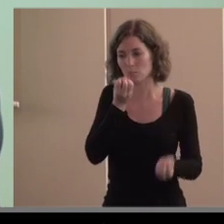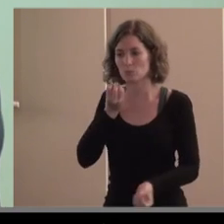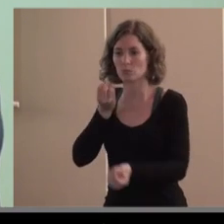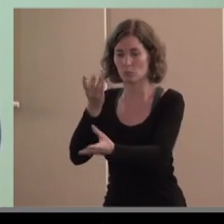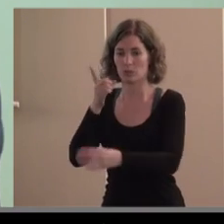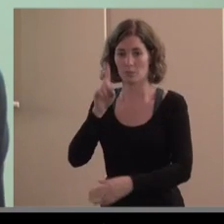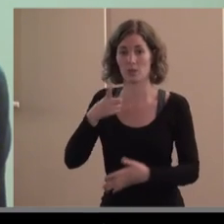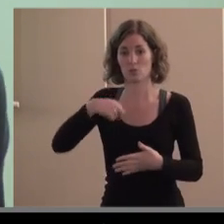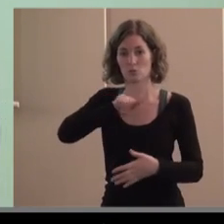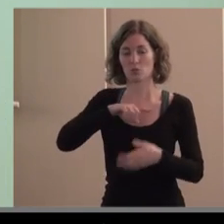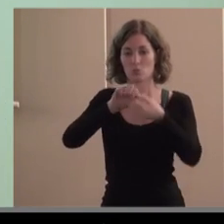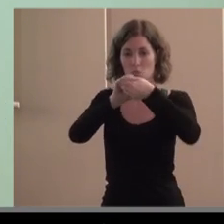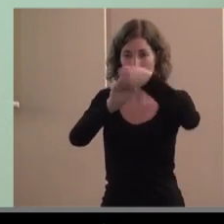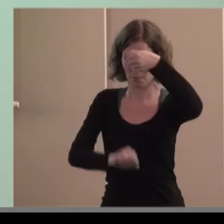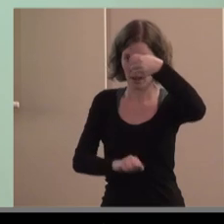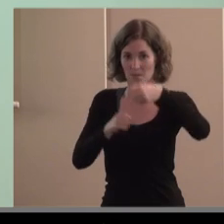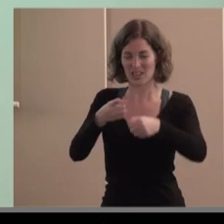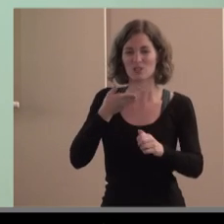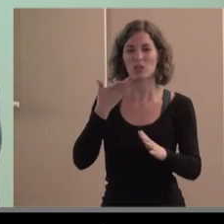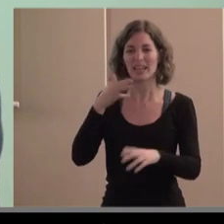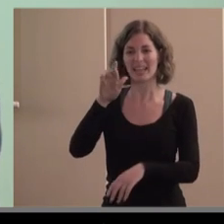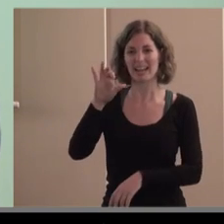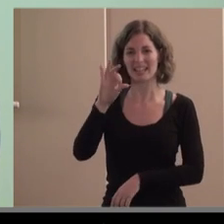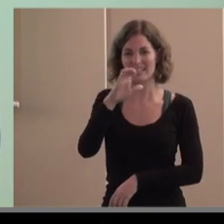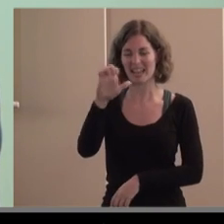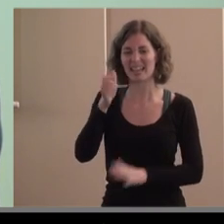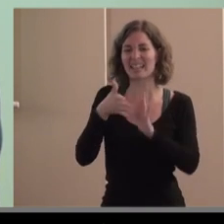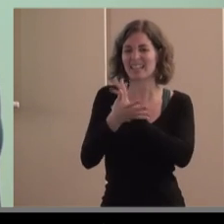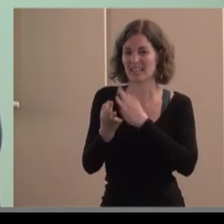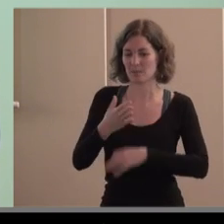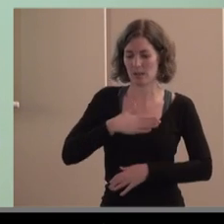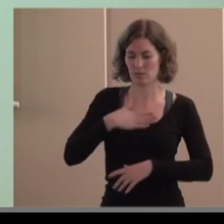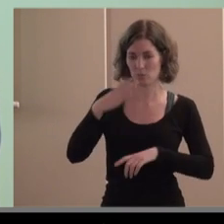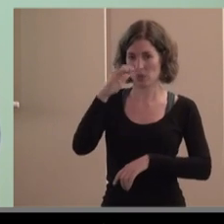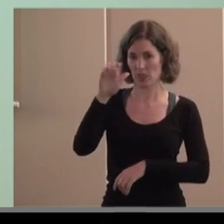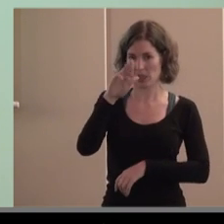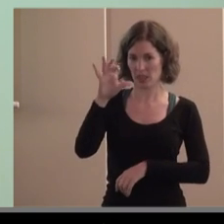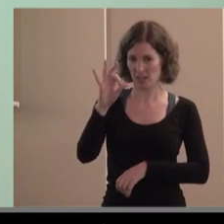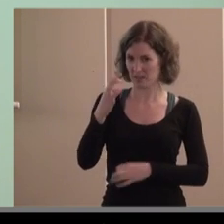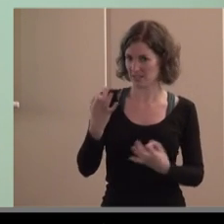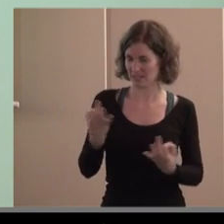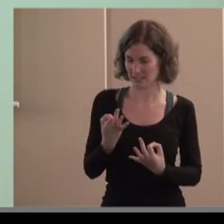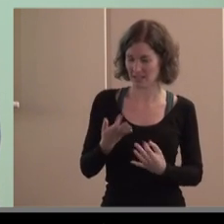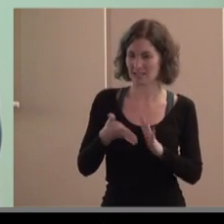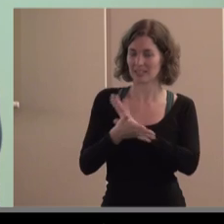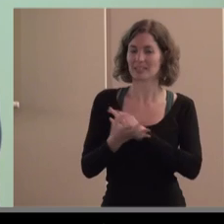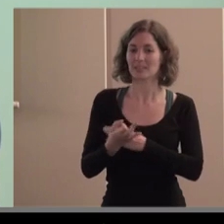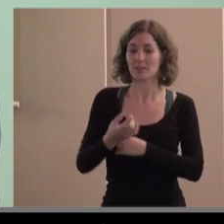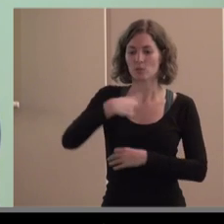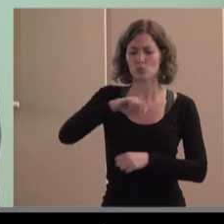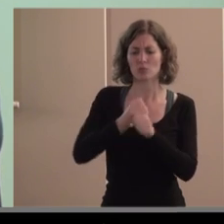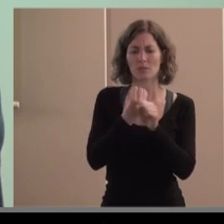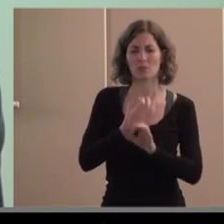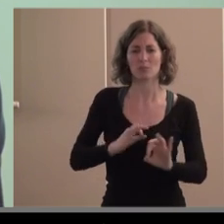un propio manifiesto de lo que significa la BCE para CEP hicimos un trabajo específico para que todas las empresas de economía